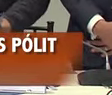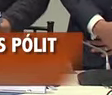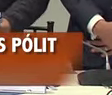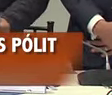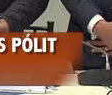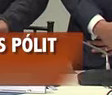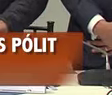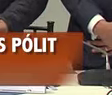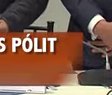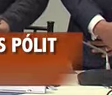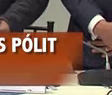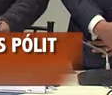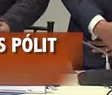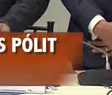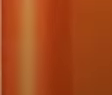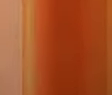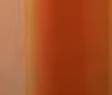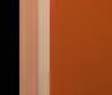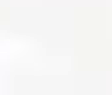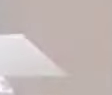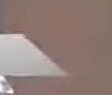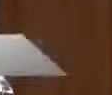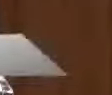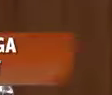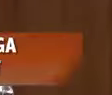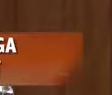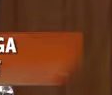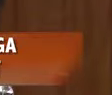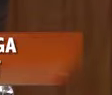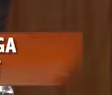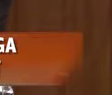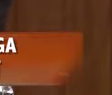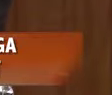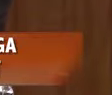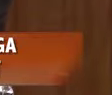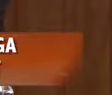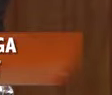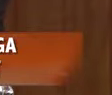¿Qué es la Contraloría?